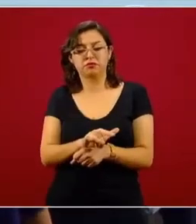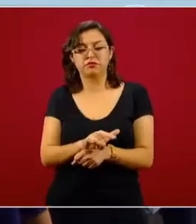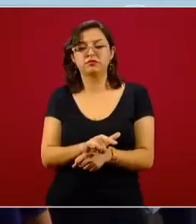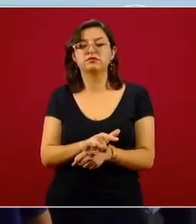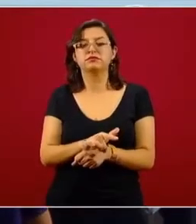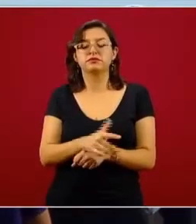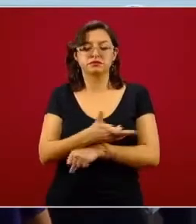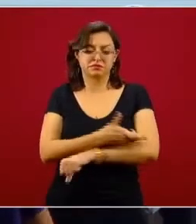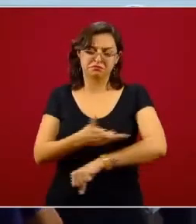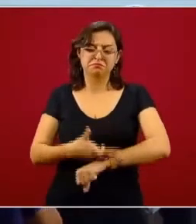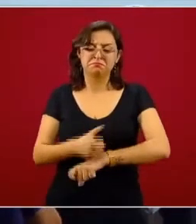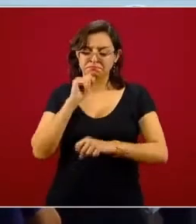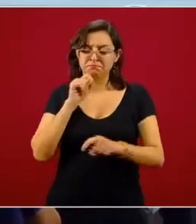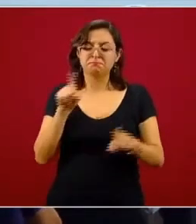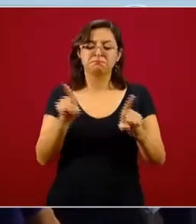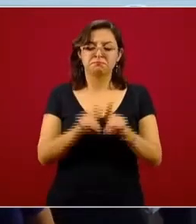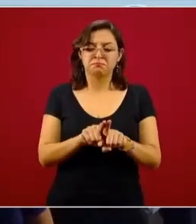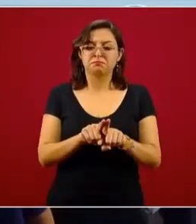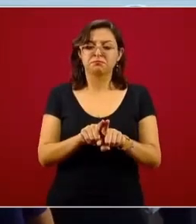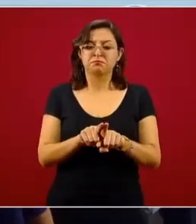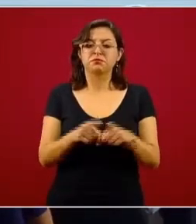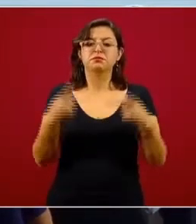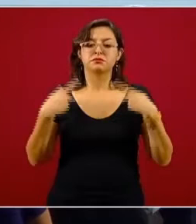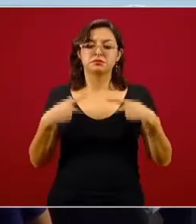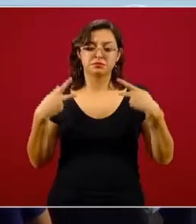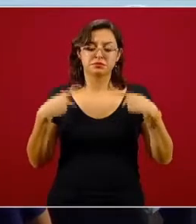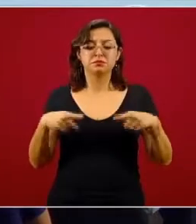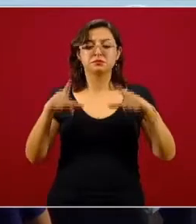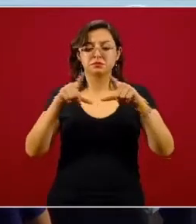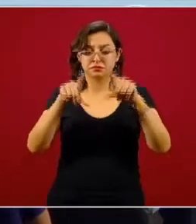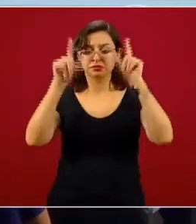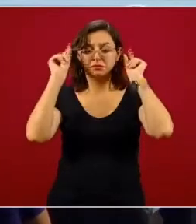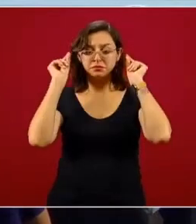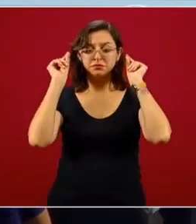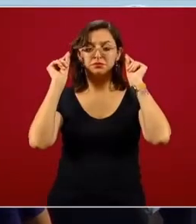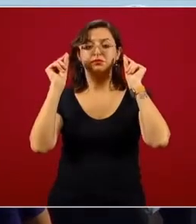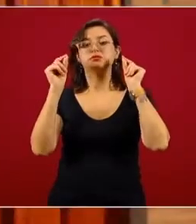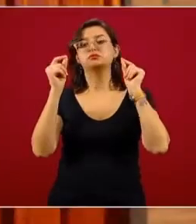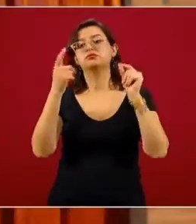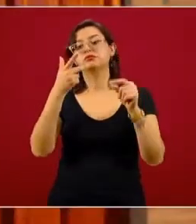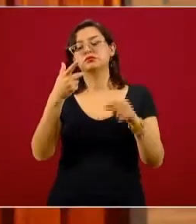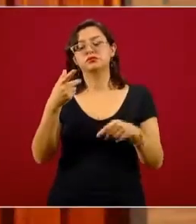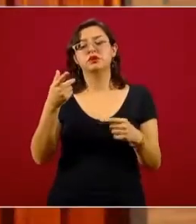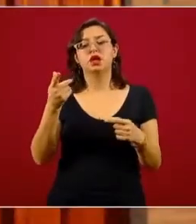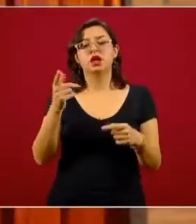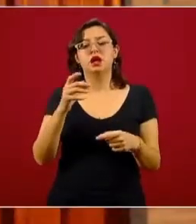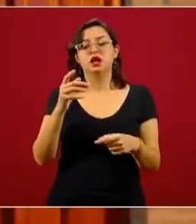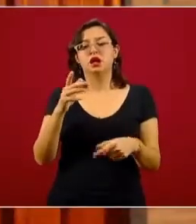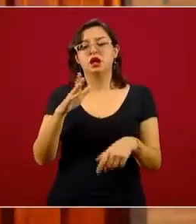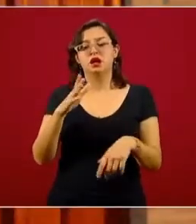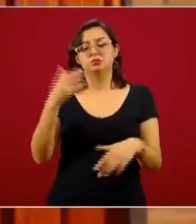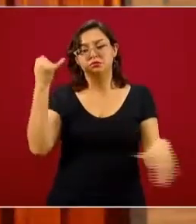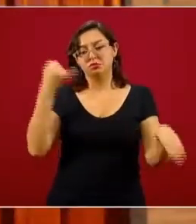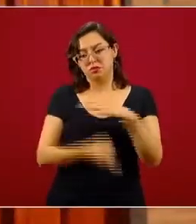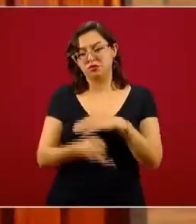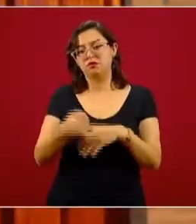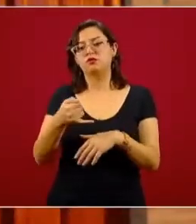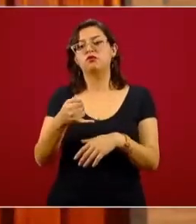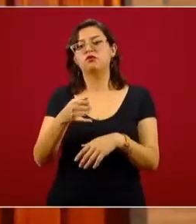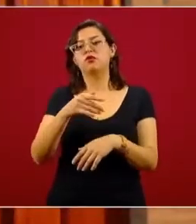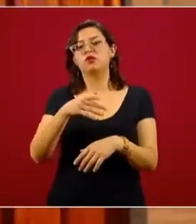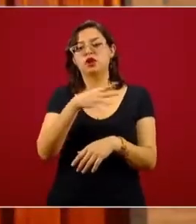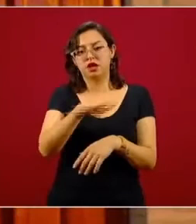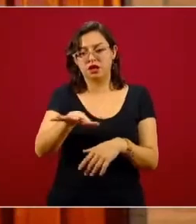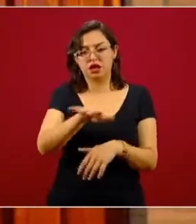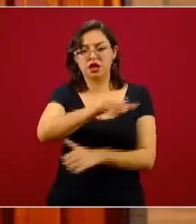médicos familiares también y el personal de enfermería, enfermeras especialistas, enfermeras generales y auxiliares.